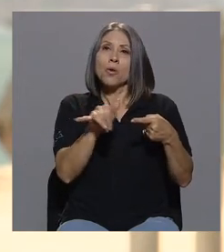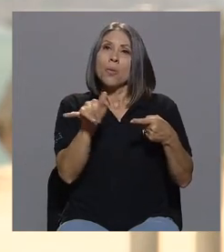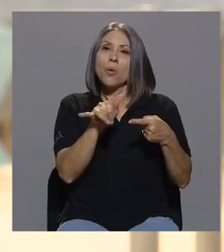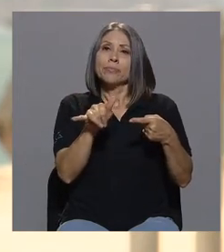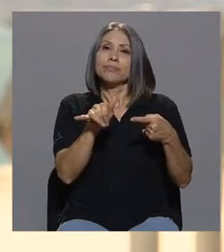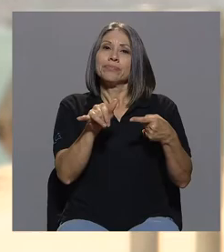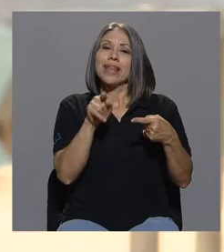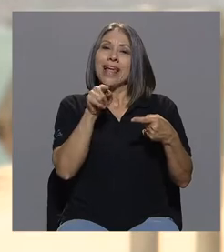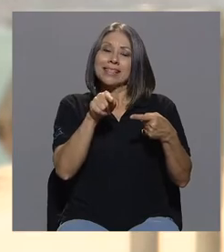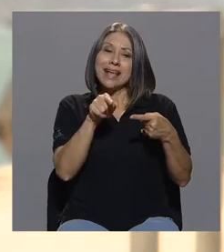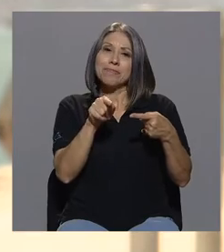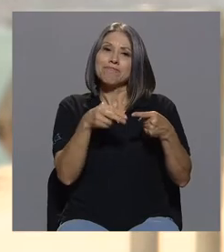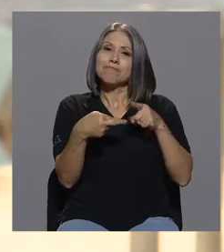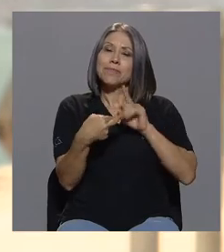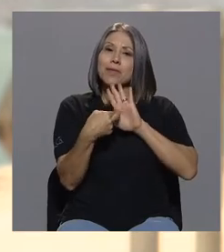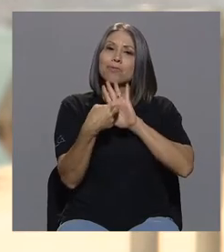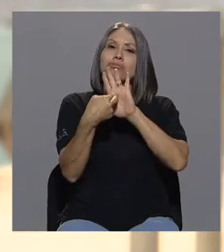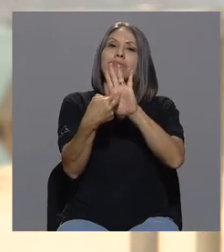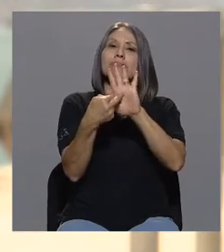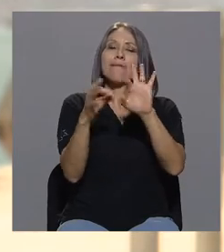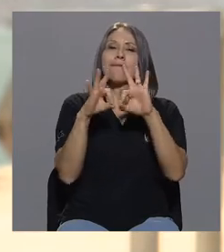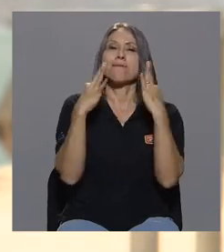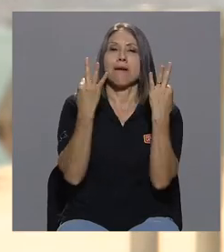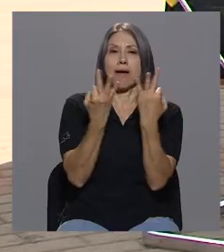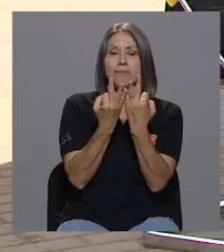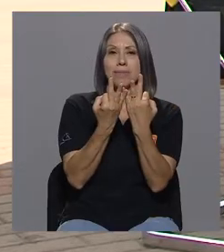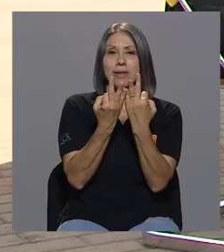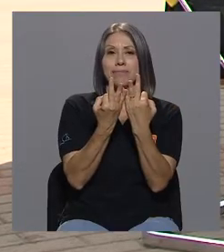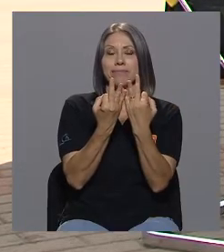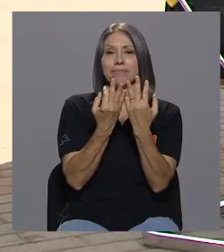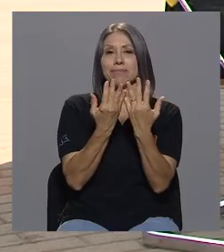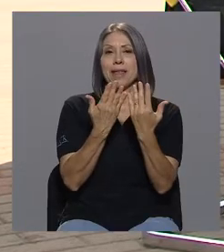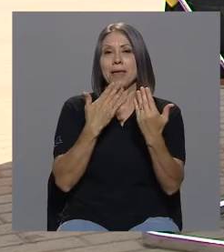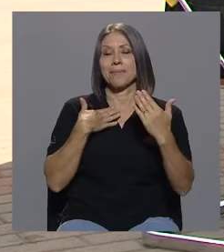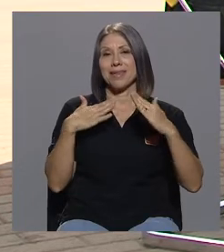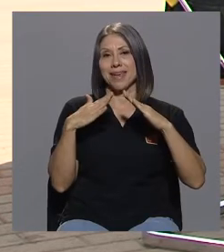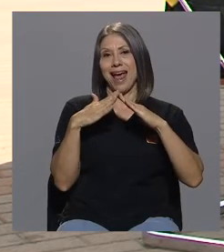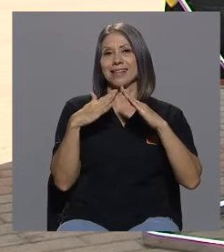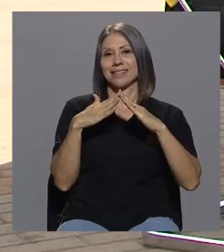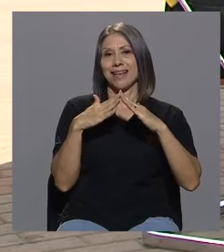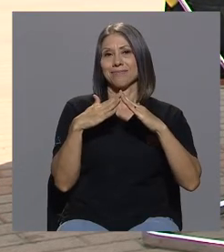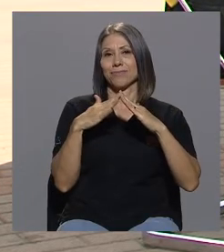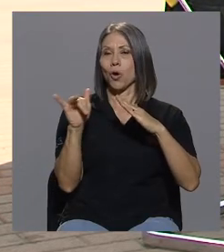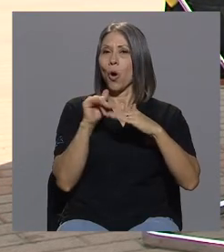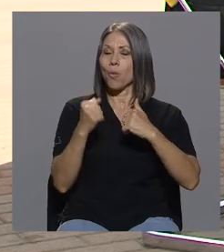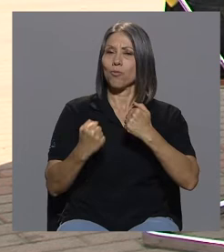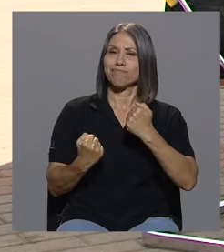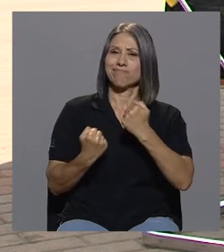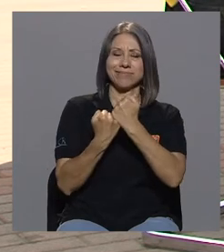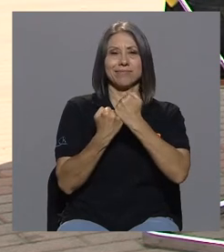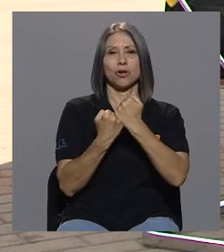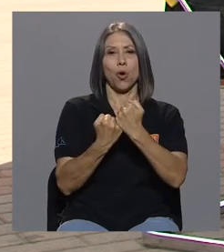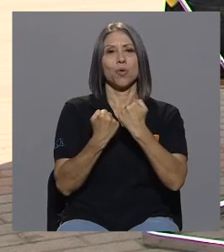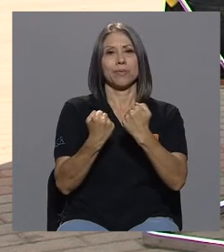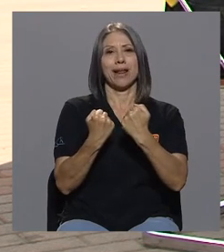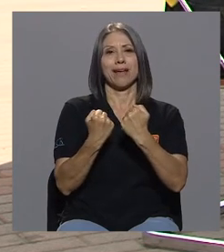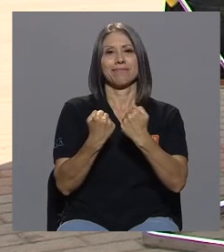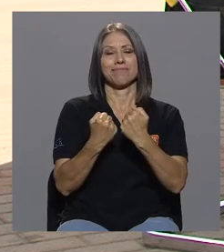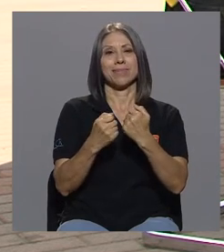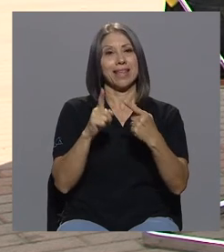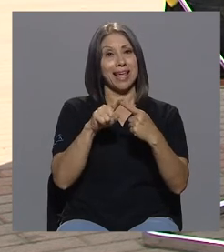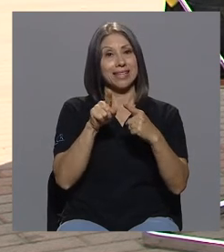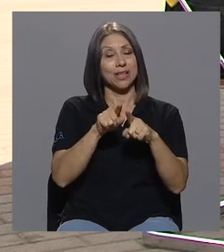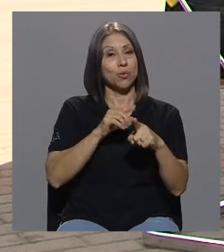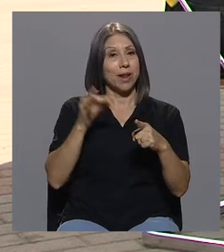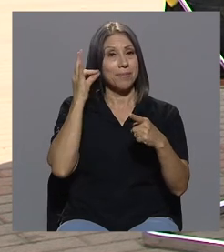mi casa de de columna verdad que ha sido una de mis hermanas a